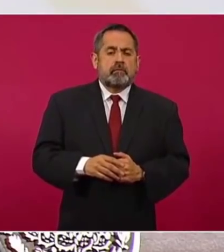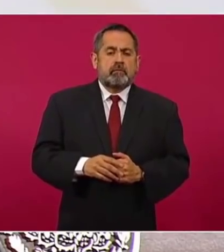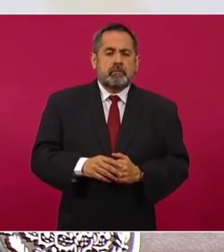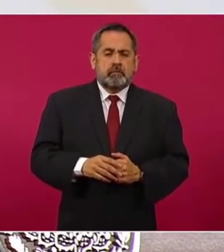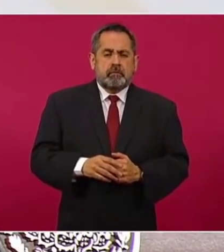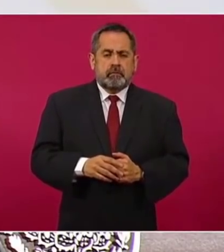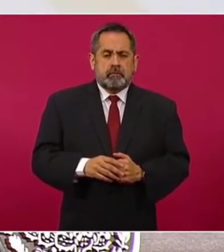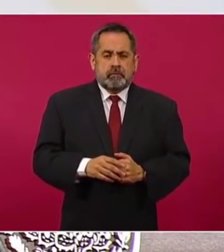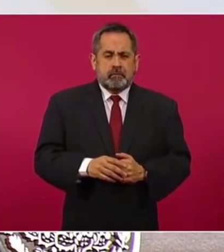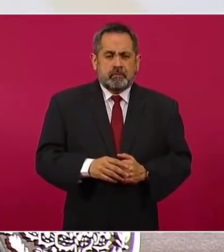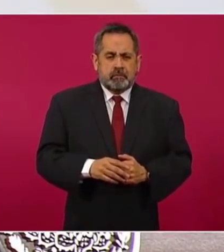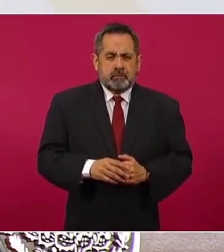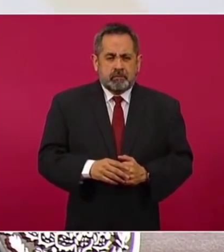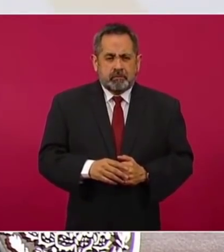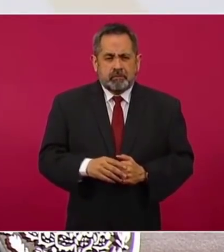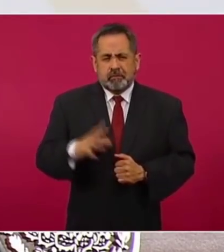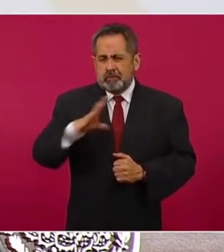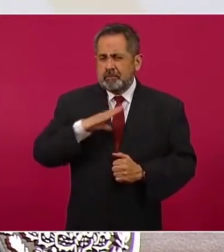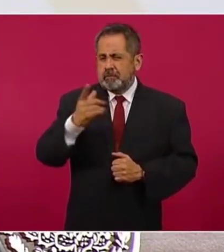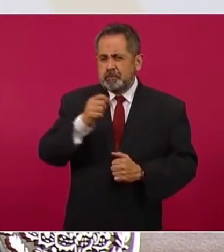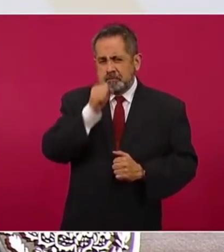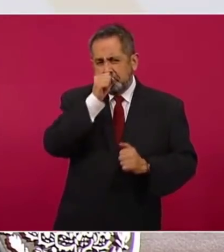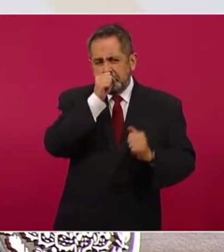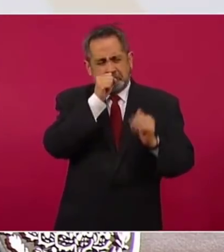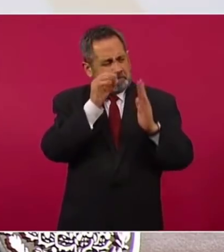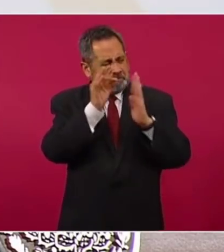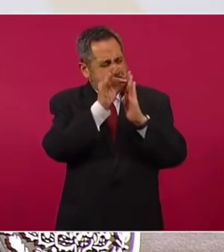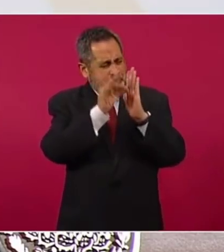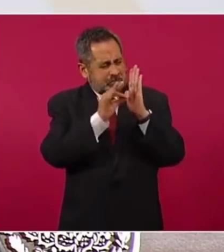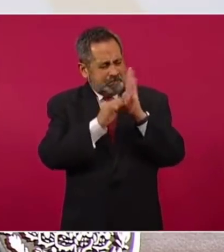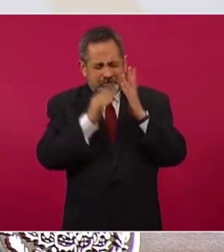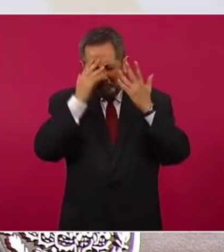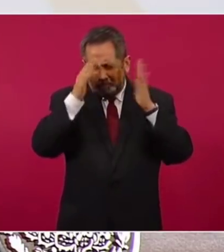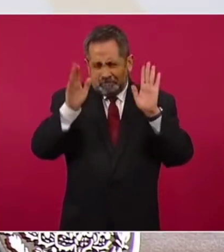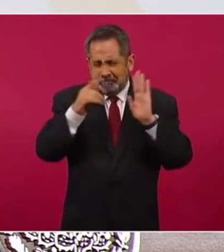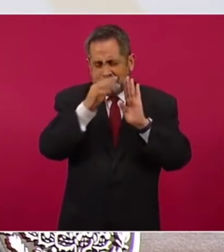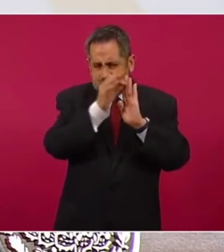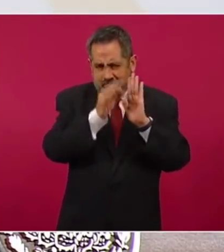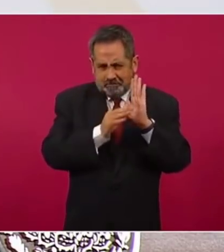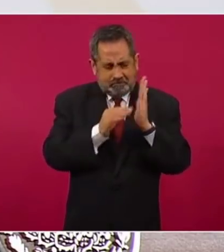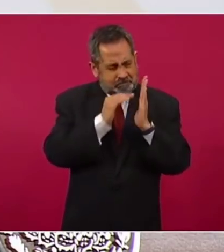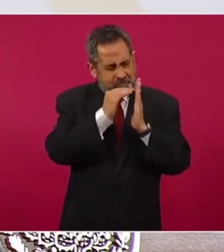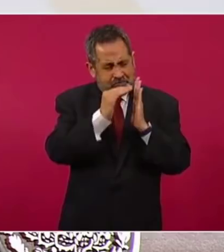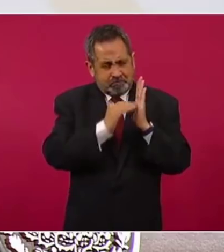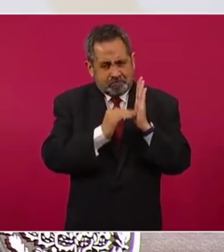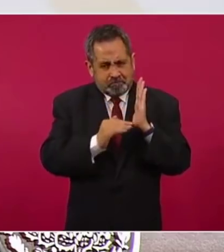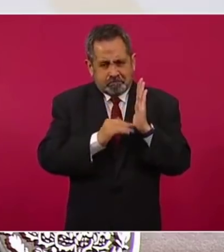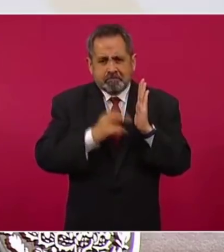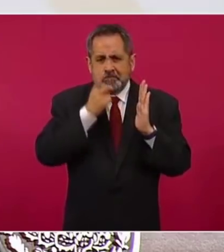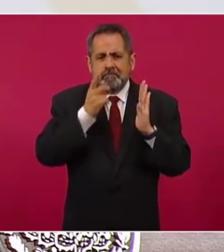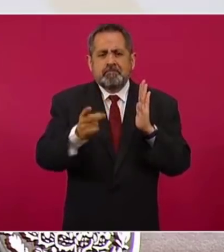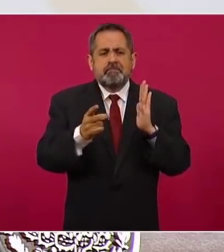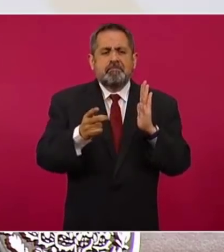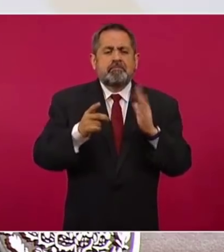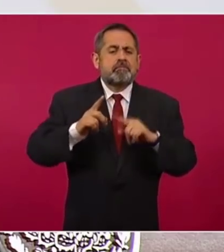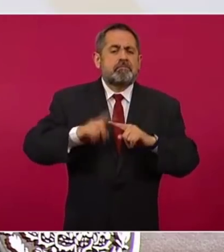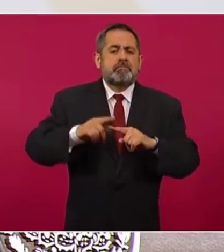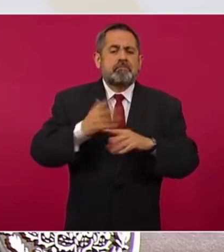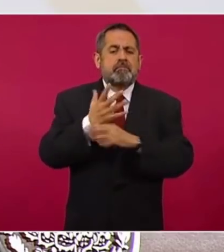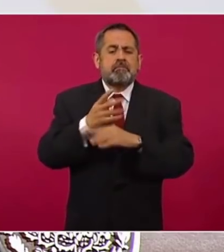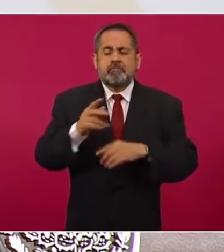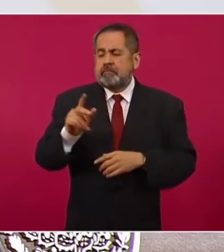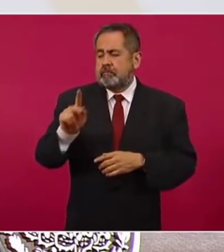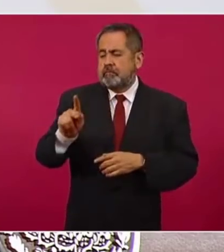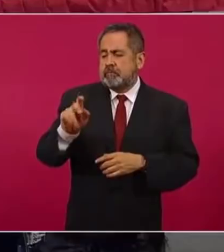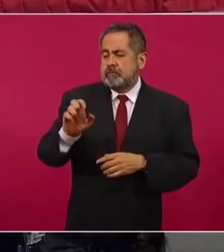Un decálogo, no sé si es decálogo, que hizo Pedro